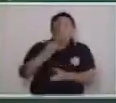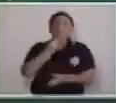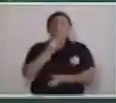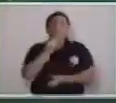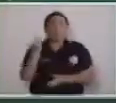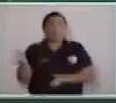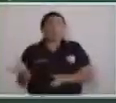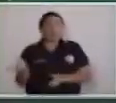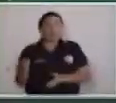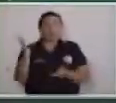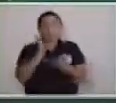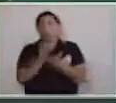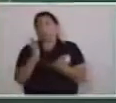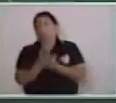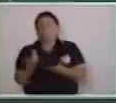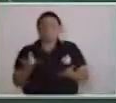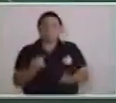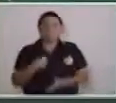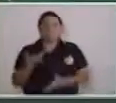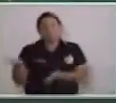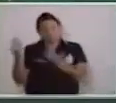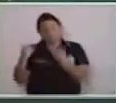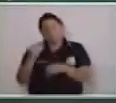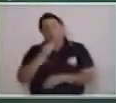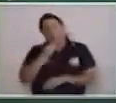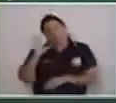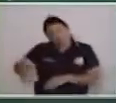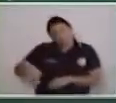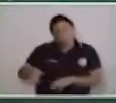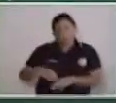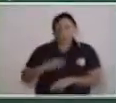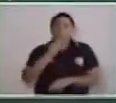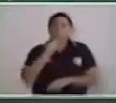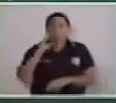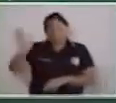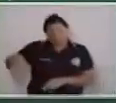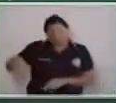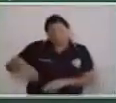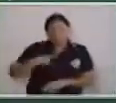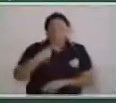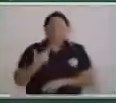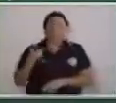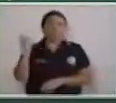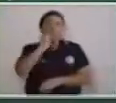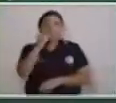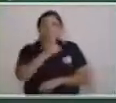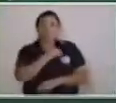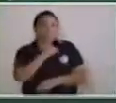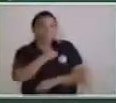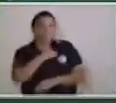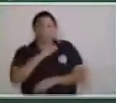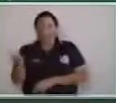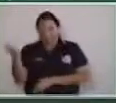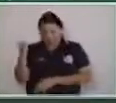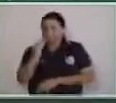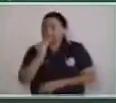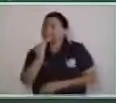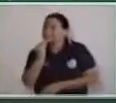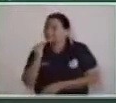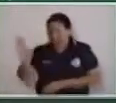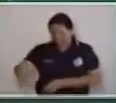quiere salir de ahí Sal de ahí chivachinita, sal de ahí de ese lugar Sal de ahí